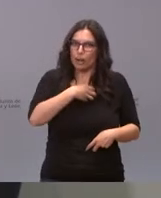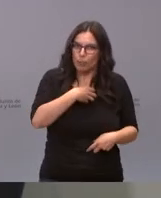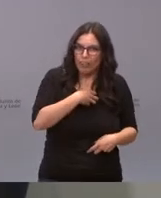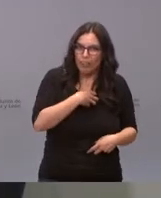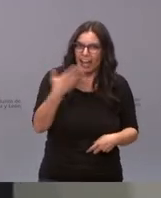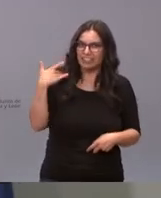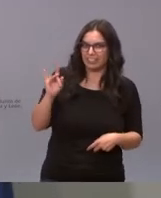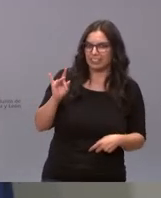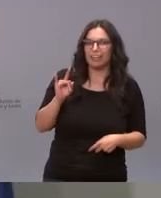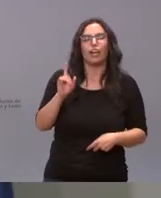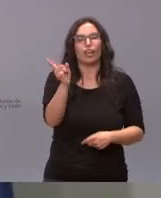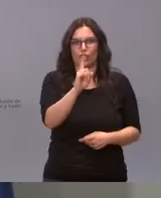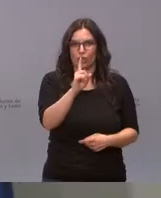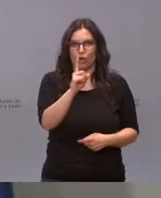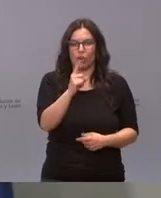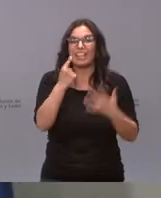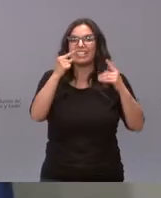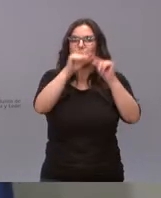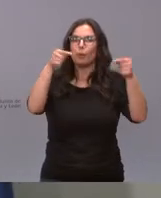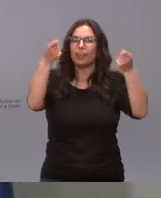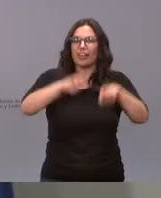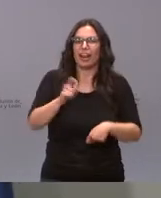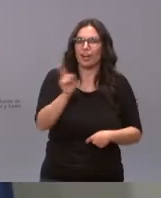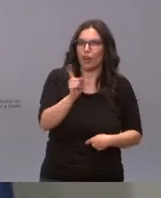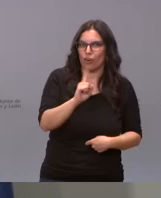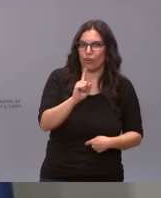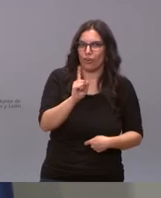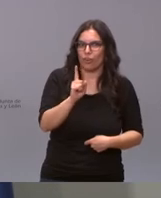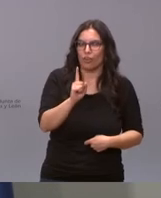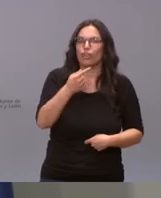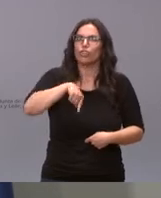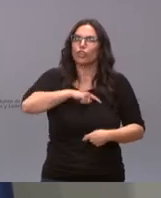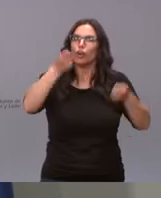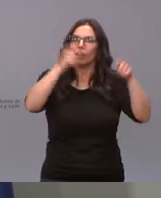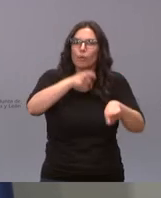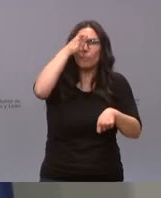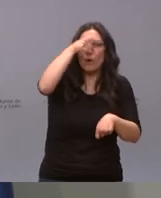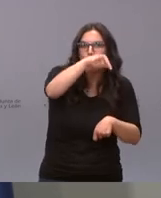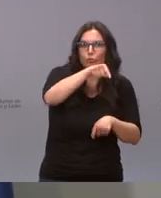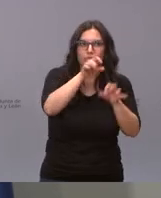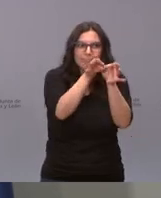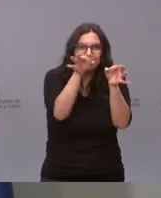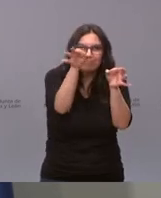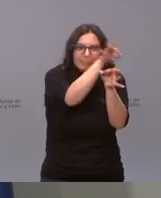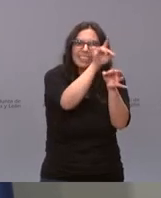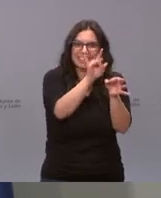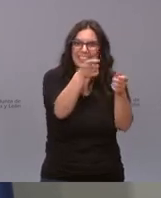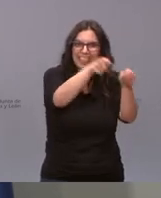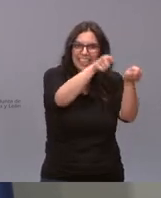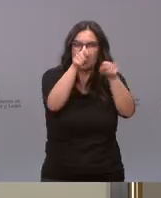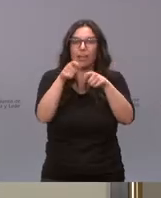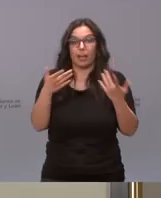fue confinar seis provincias no, no es que no confinamos municipios exacto eso lo podemos hacer y lo ha mi